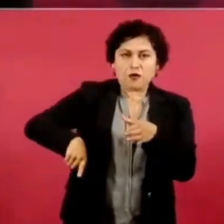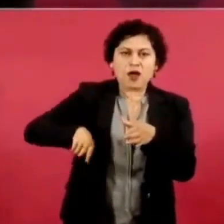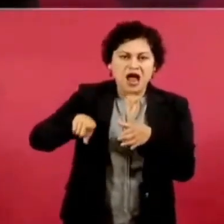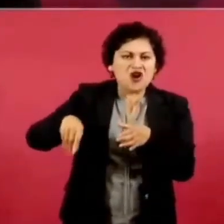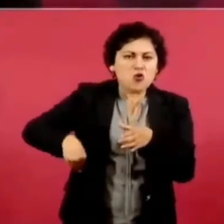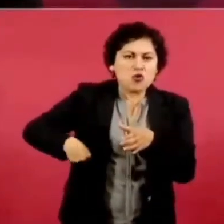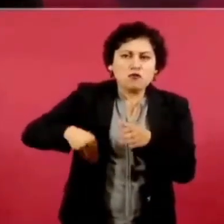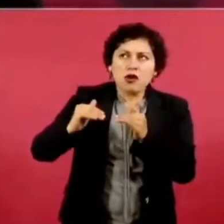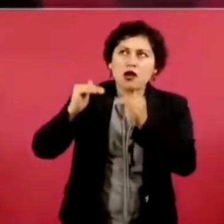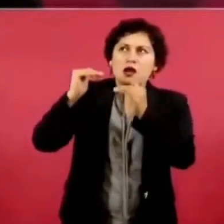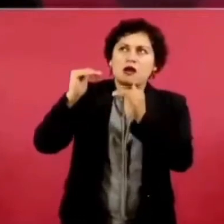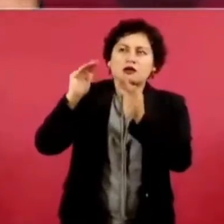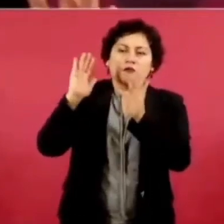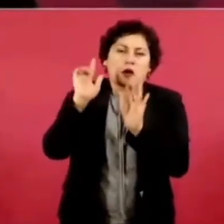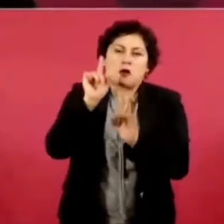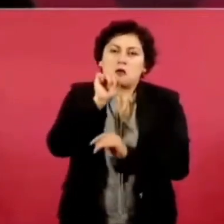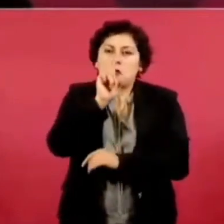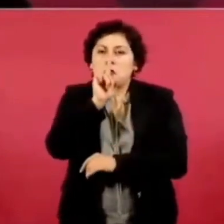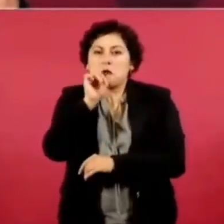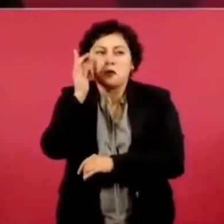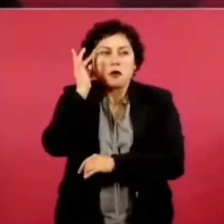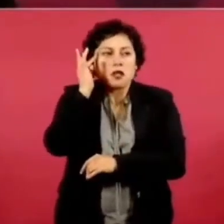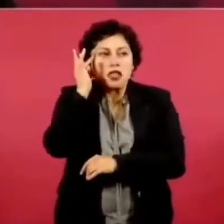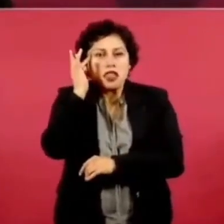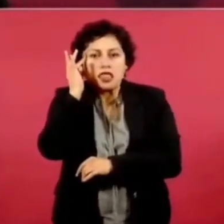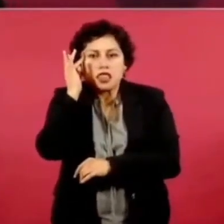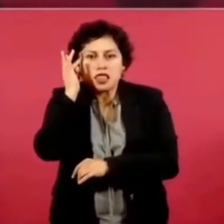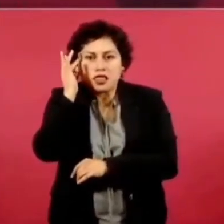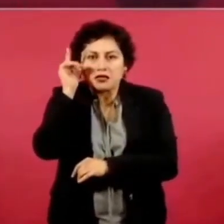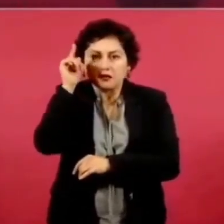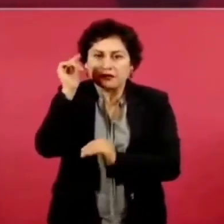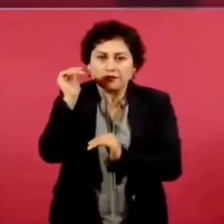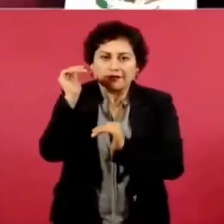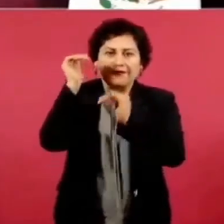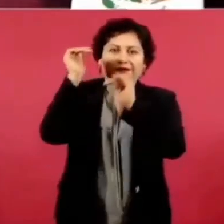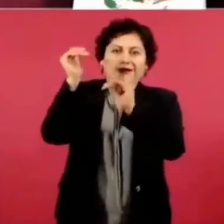y estaban dedicados a saquear, a robar.